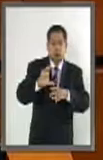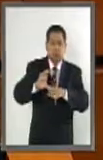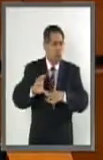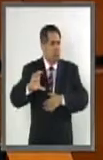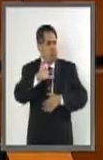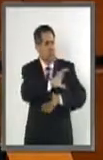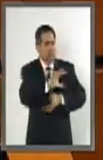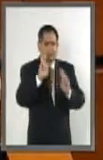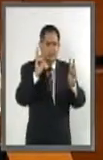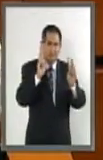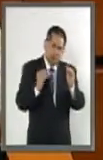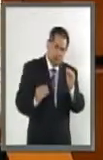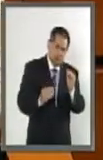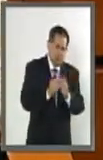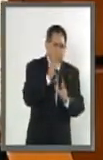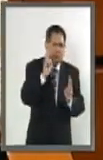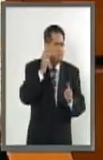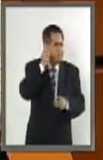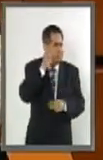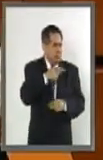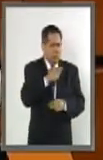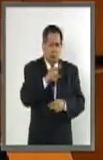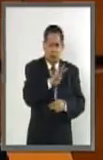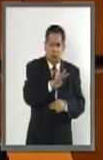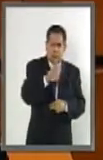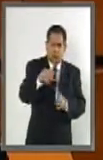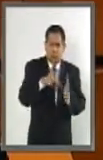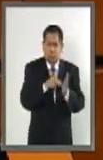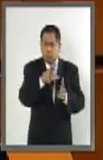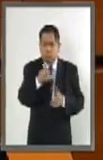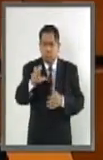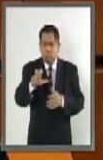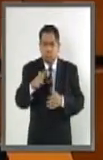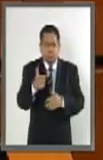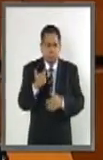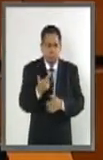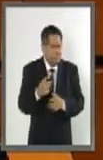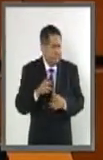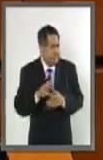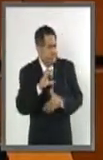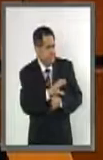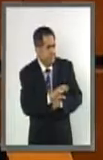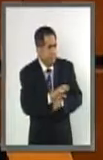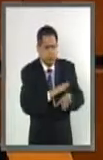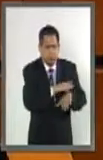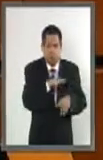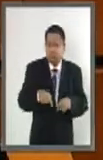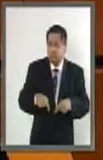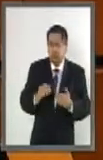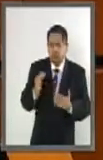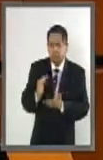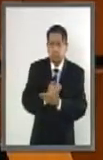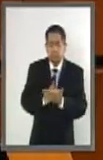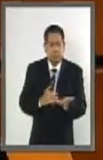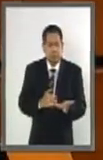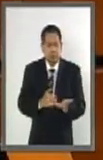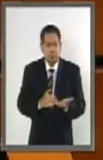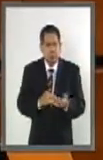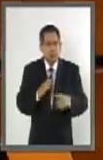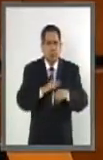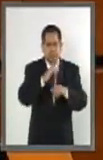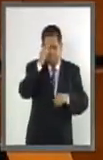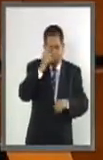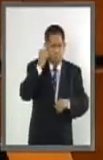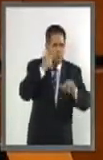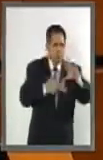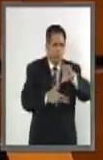Guerrero, que fue de 44 mil 800 millones de pesos, que fue por los huracanes